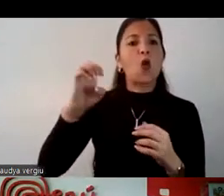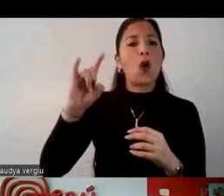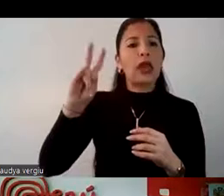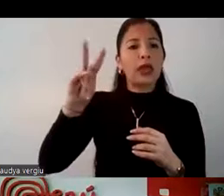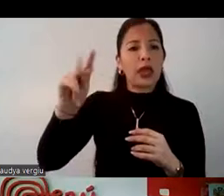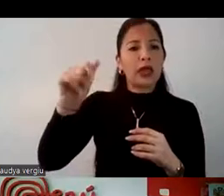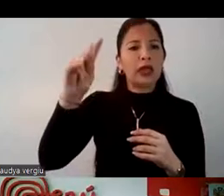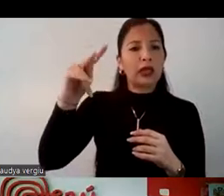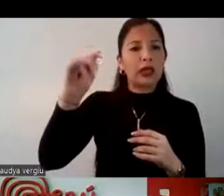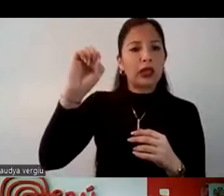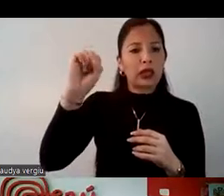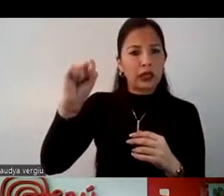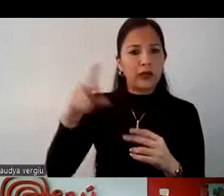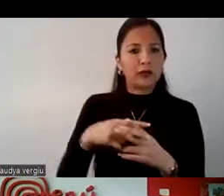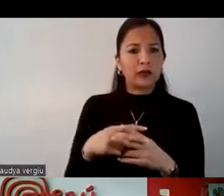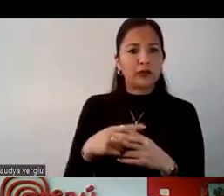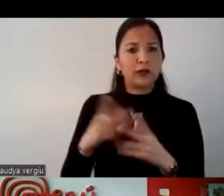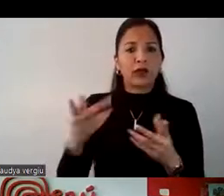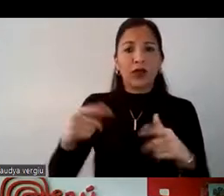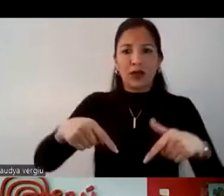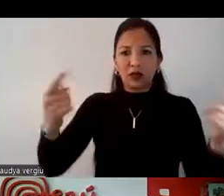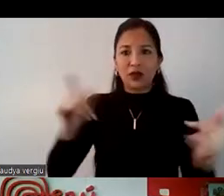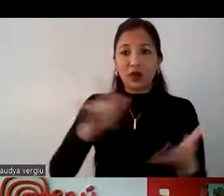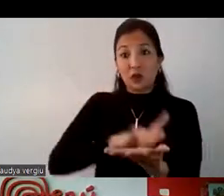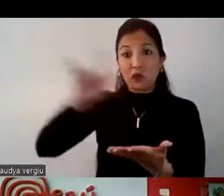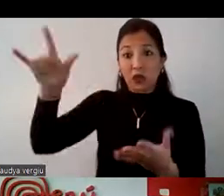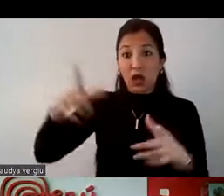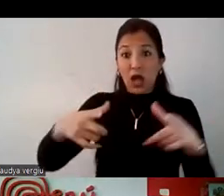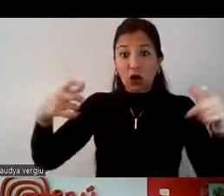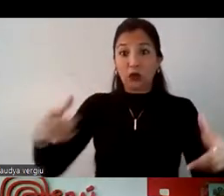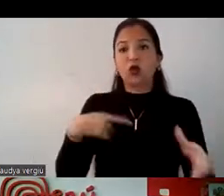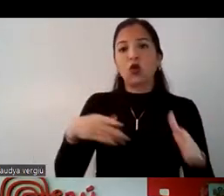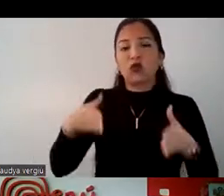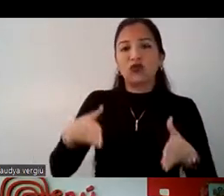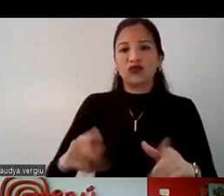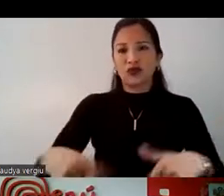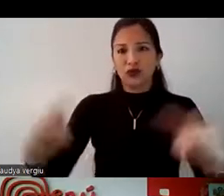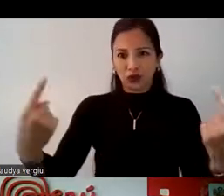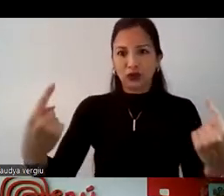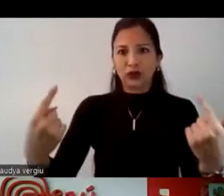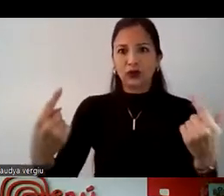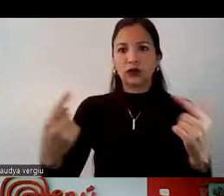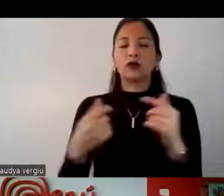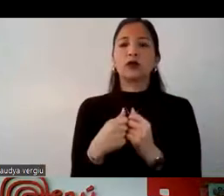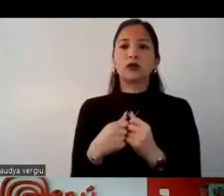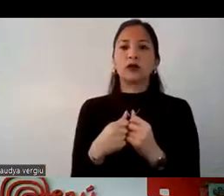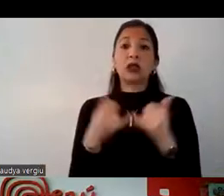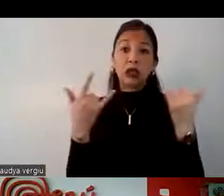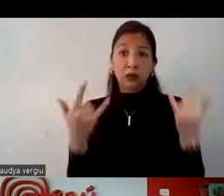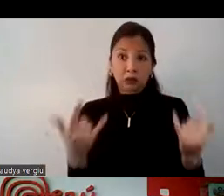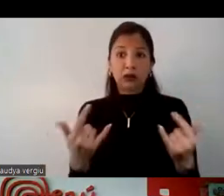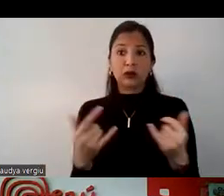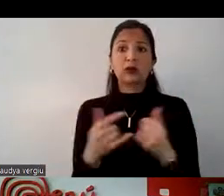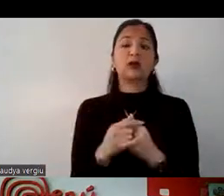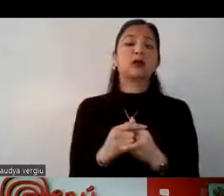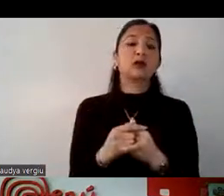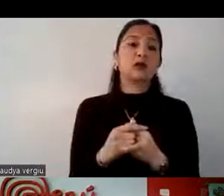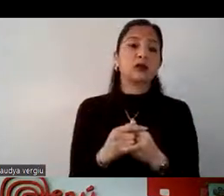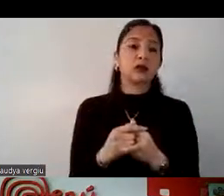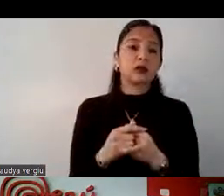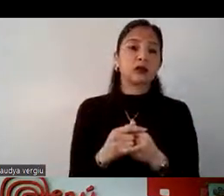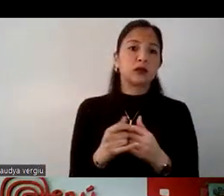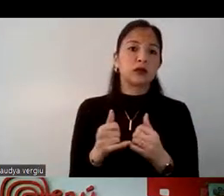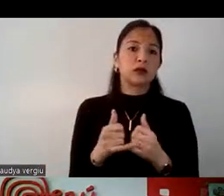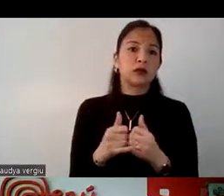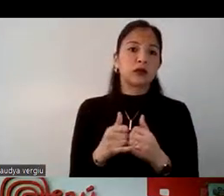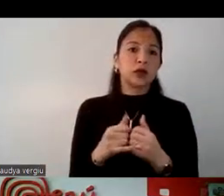mencionaba, ellos usan tanto el aeropuerto internacional como el turismo de frontera. Vamos a tener también, ya hemos desarrollado incluso,